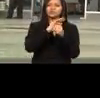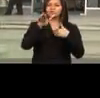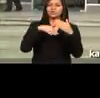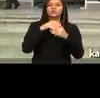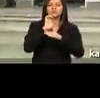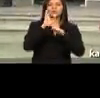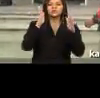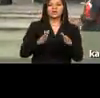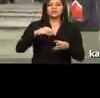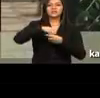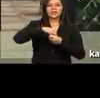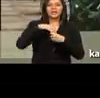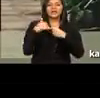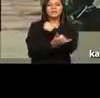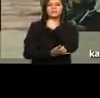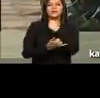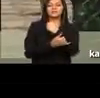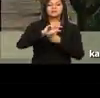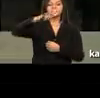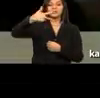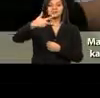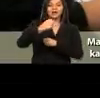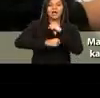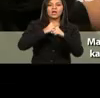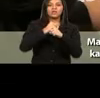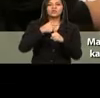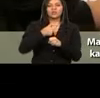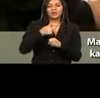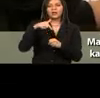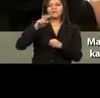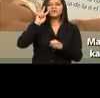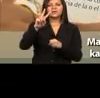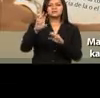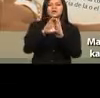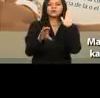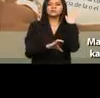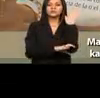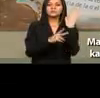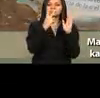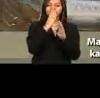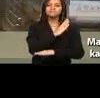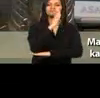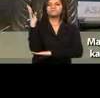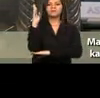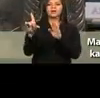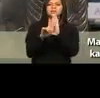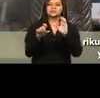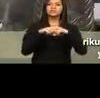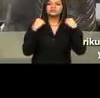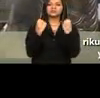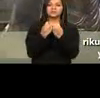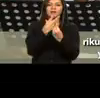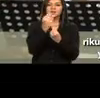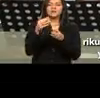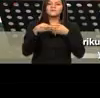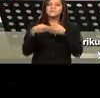Tiene aplicación para todos los ecuatorianos dentro y fuera del país. En el tercer año de vigencia de la Constitución, la Asamblea Nacional radicalizará